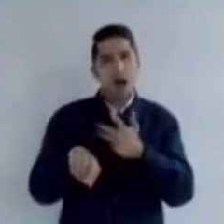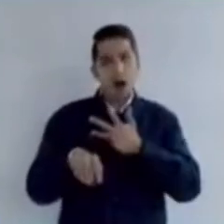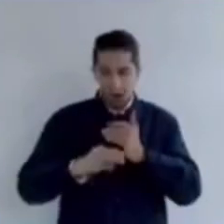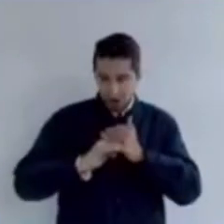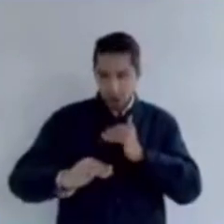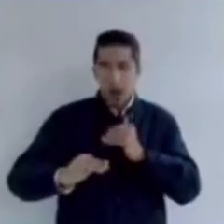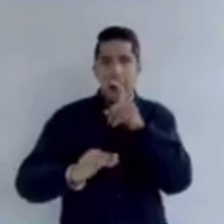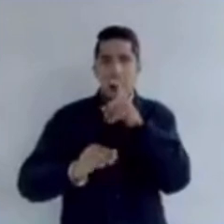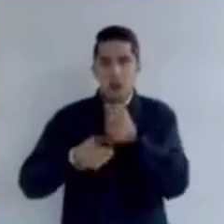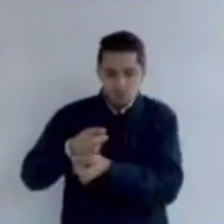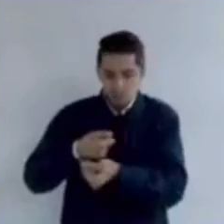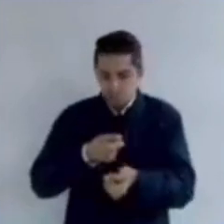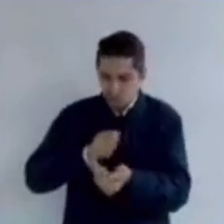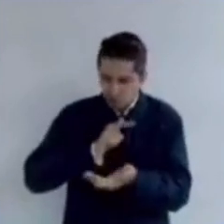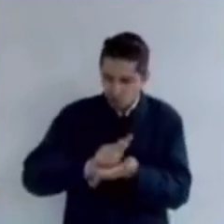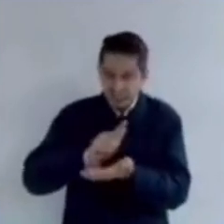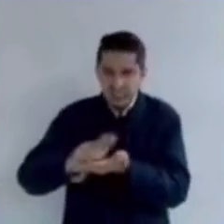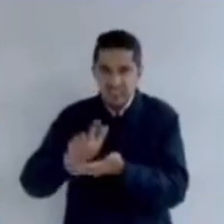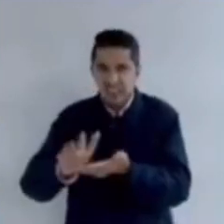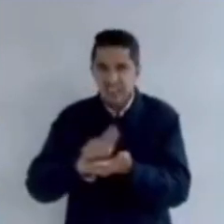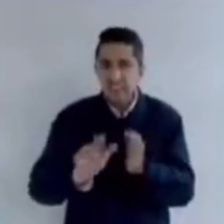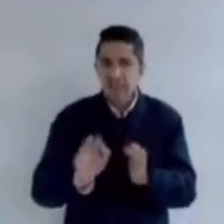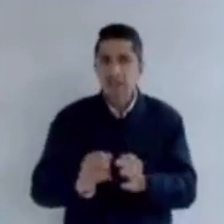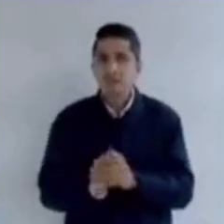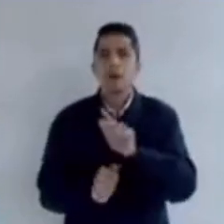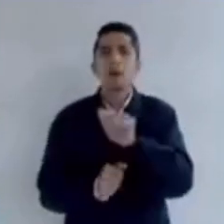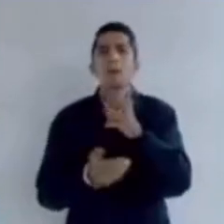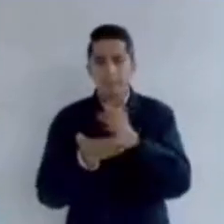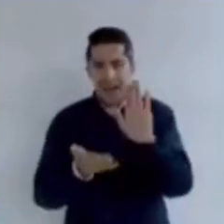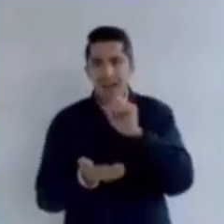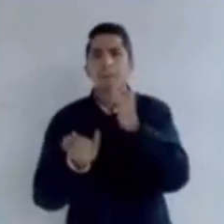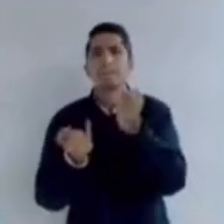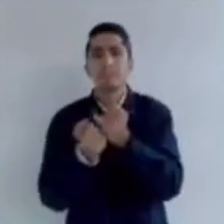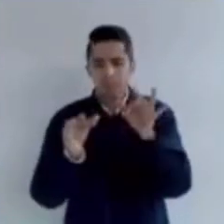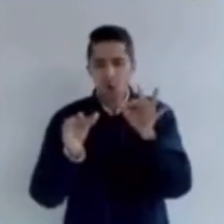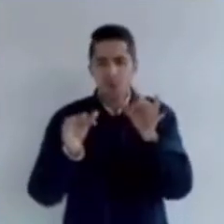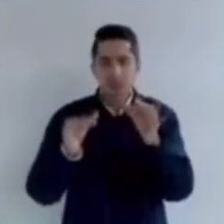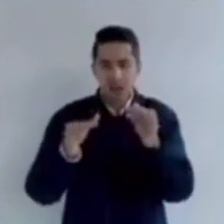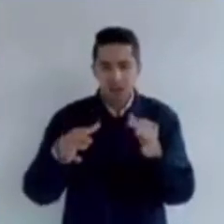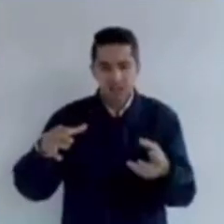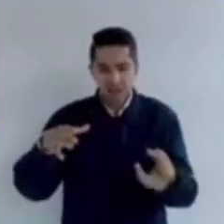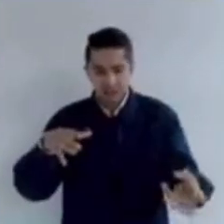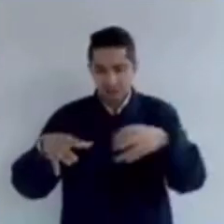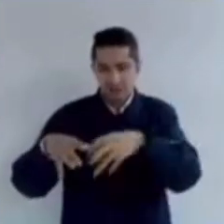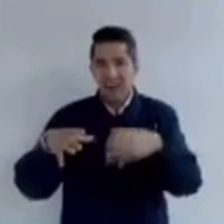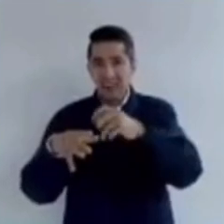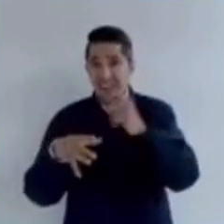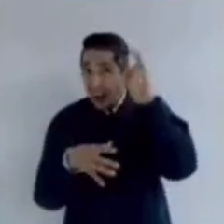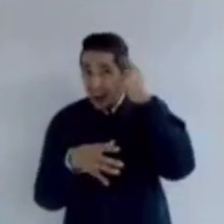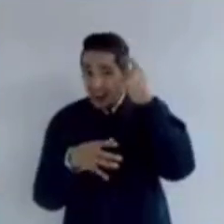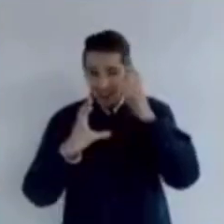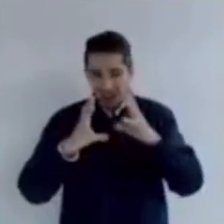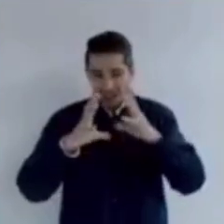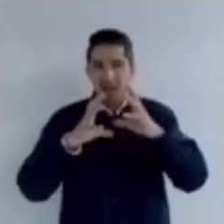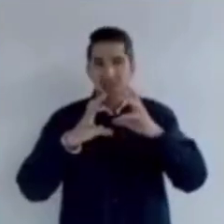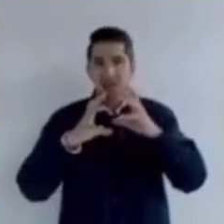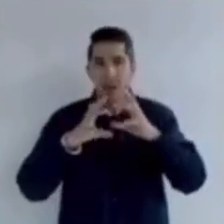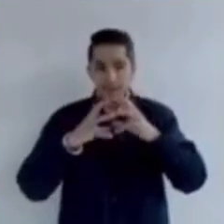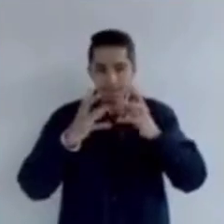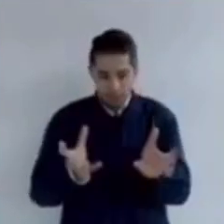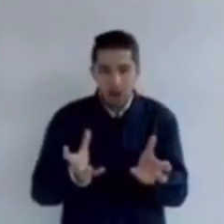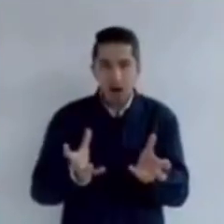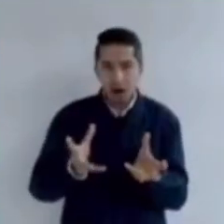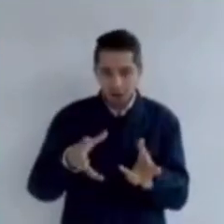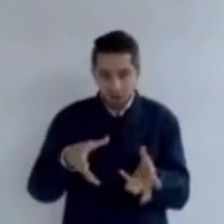Además, se localizó una bolsa que contenía restos de masa encefálica que se embaló para su